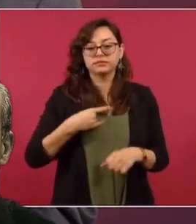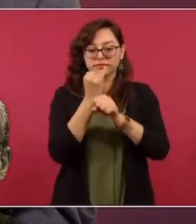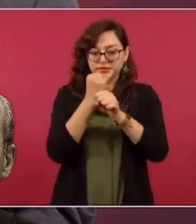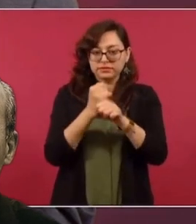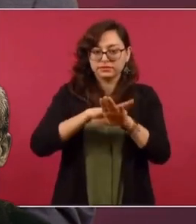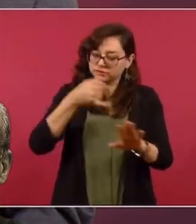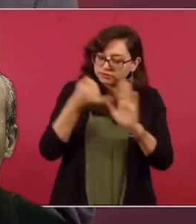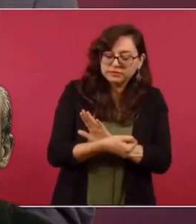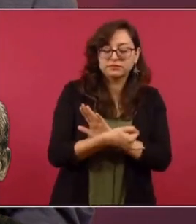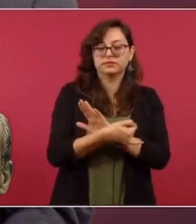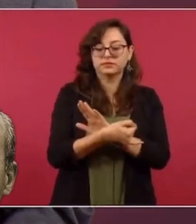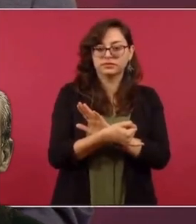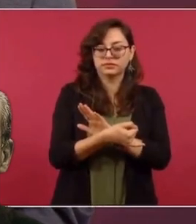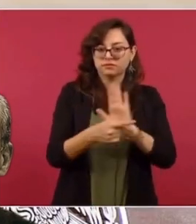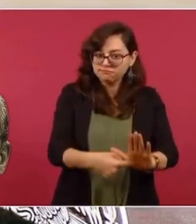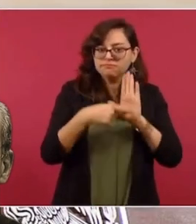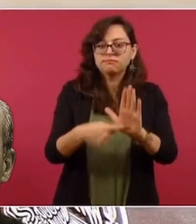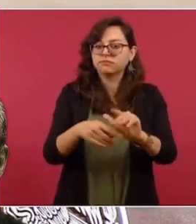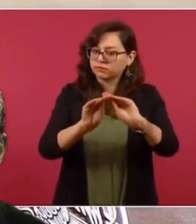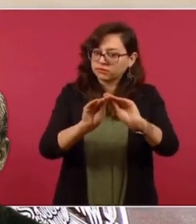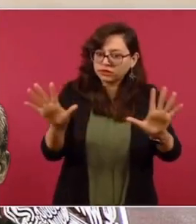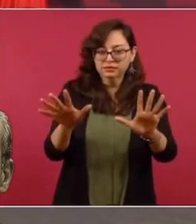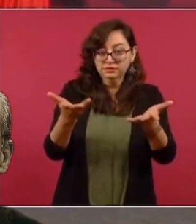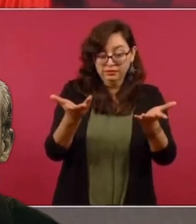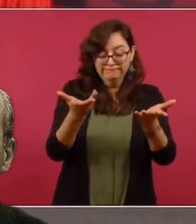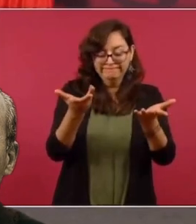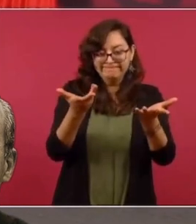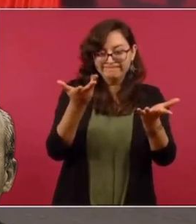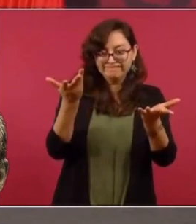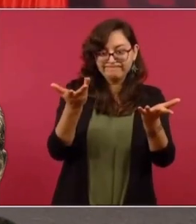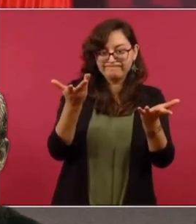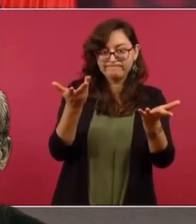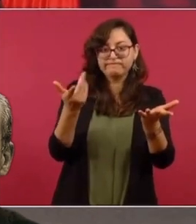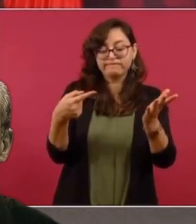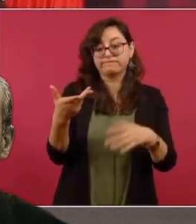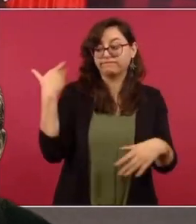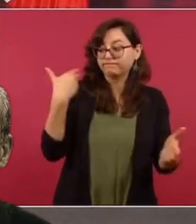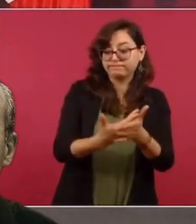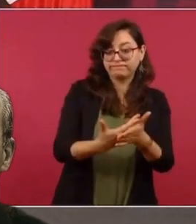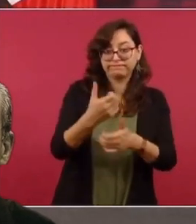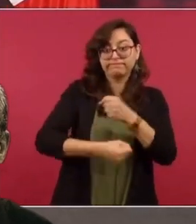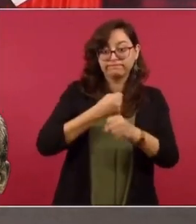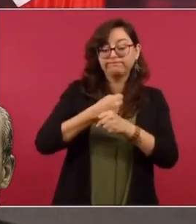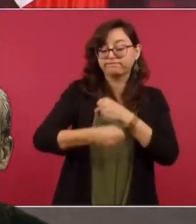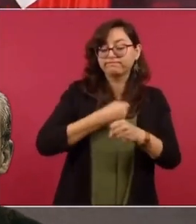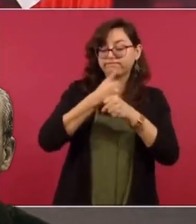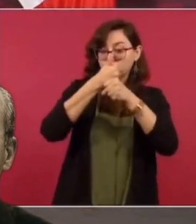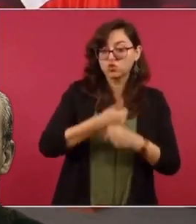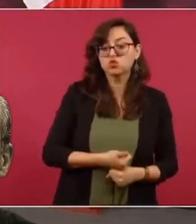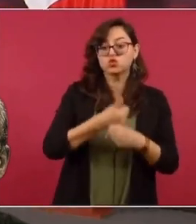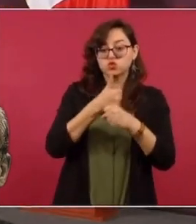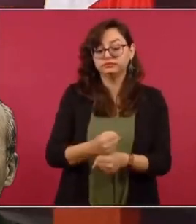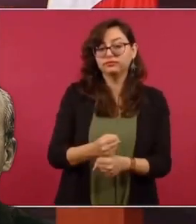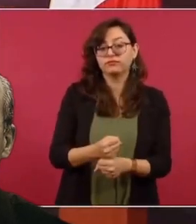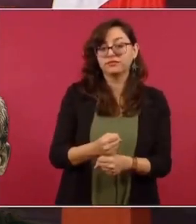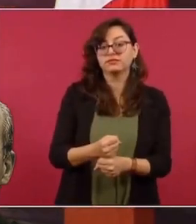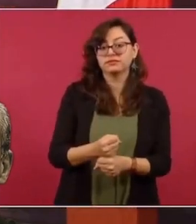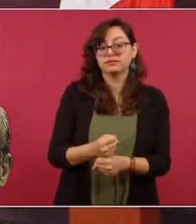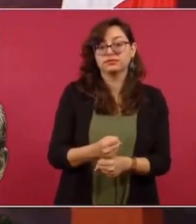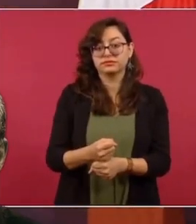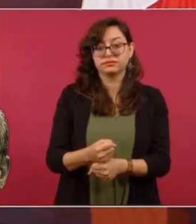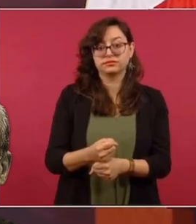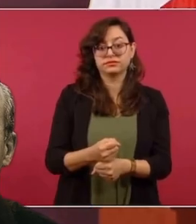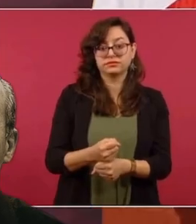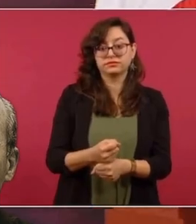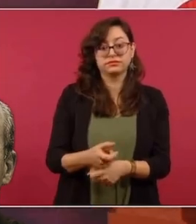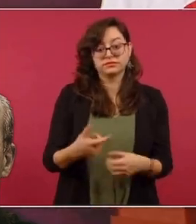dejar de manifiesto que se padeció durante 36 años de una